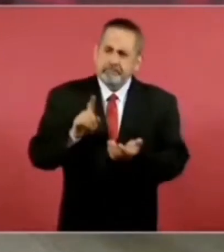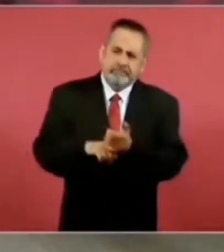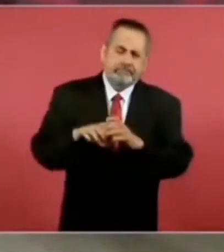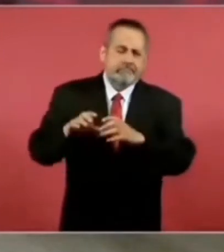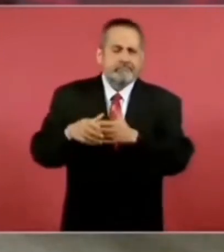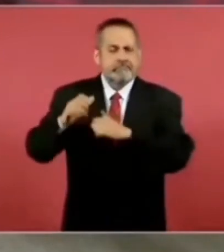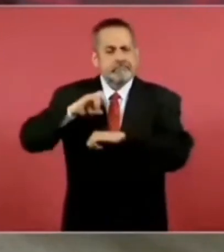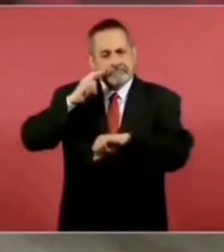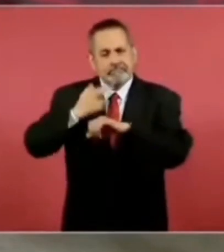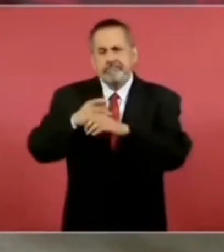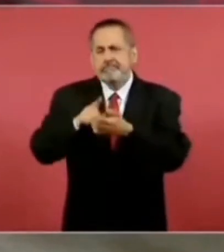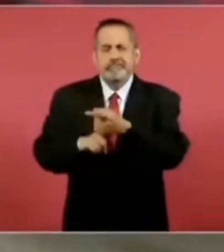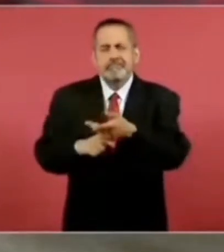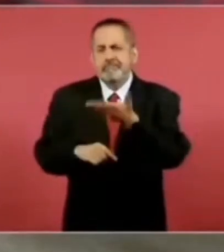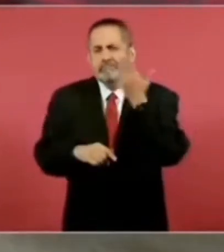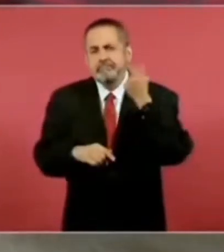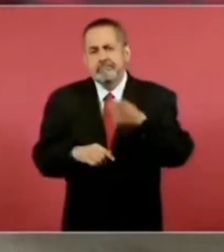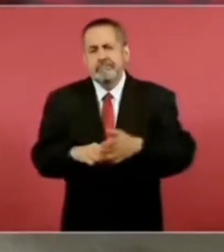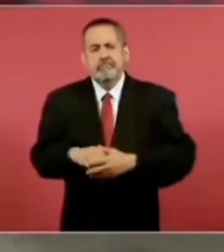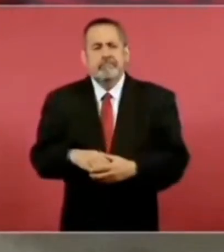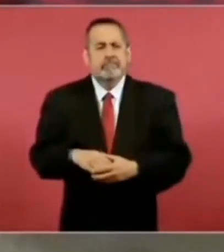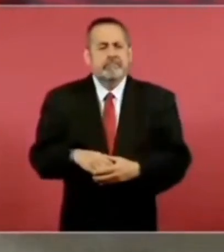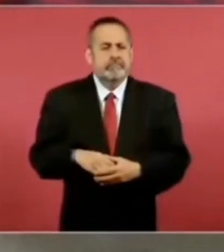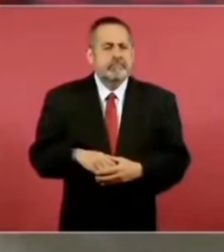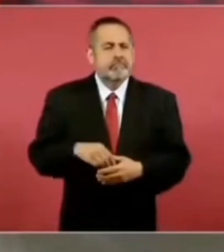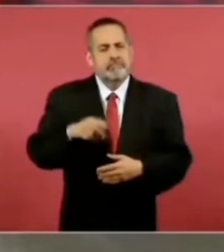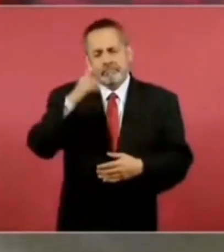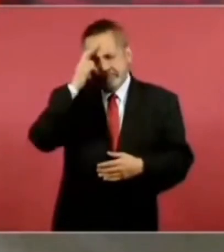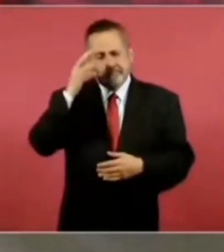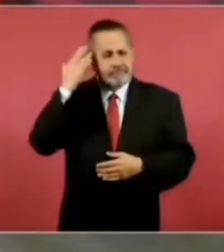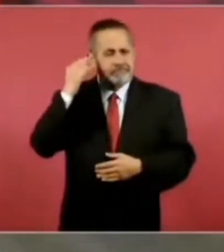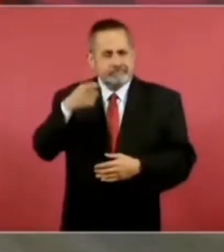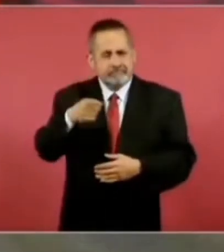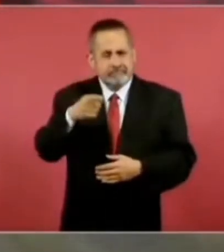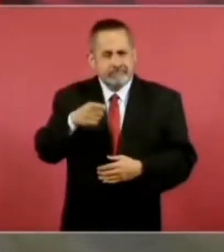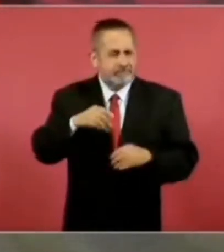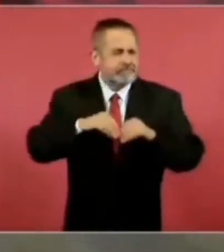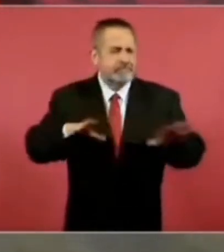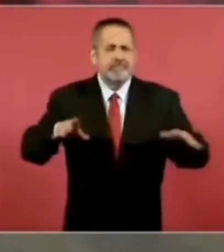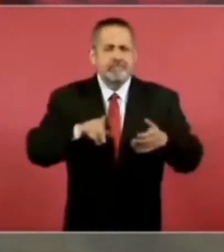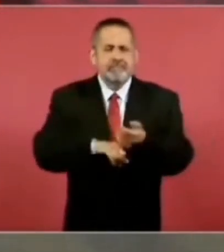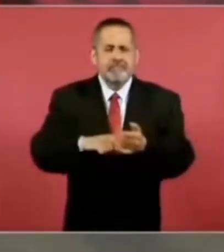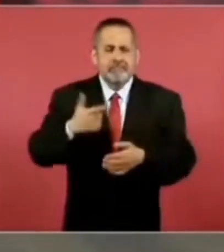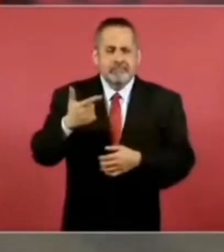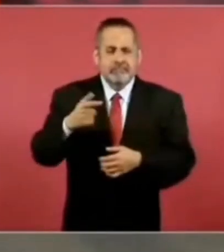algo. Bueno, lo que salió de las guacamayas,